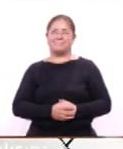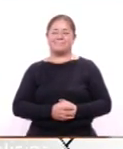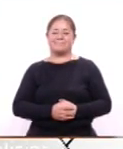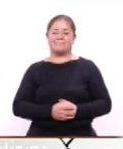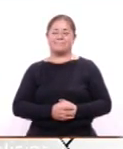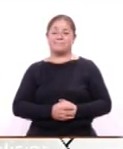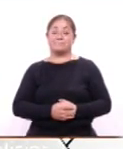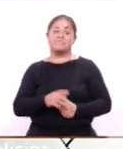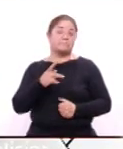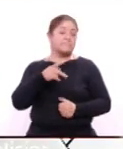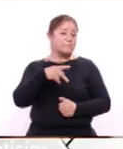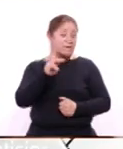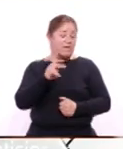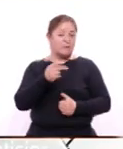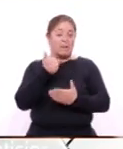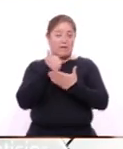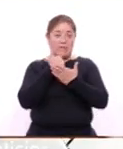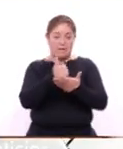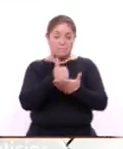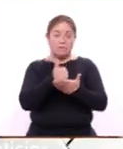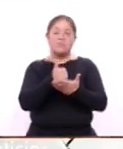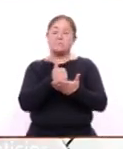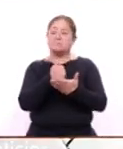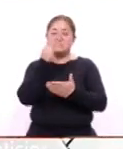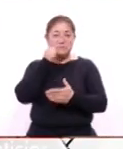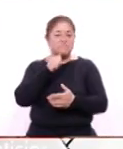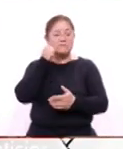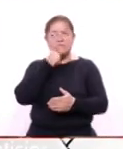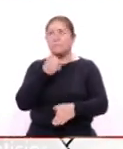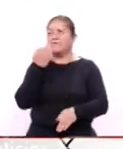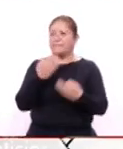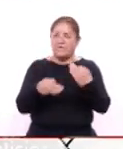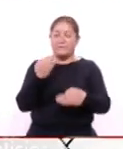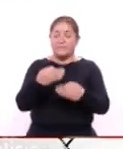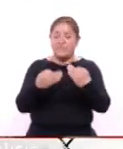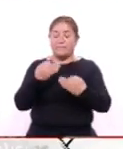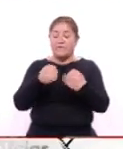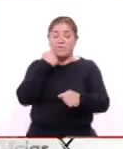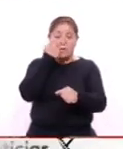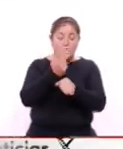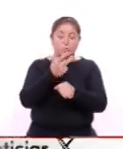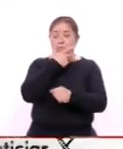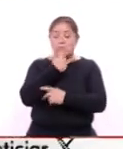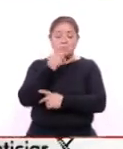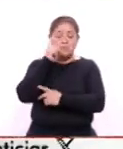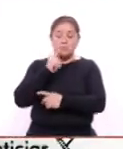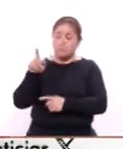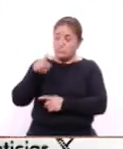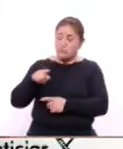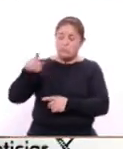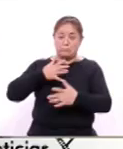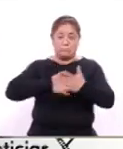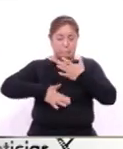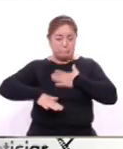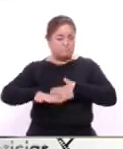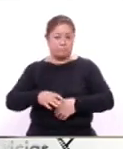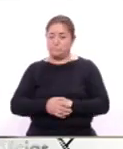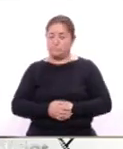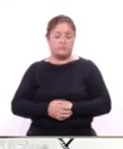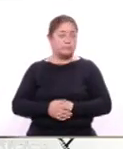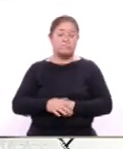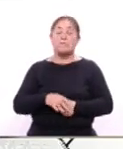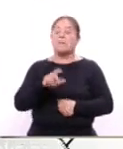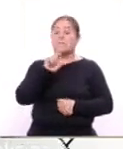sin embargo la ayuda nunca deja de ser suficiente las y los voluntarios de la Cruz Roja no descansan pues trabajan las